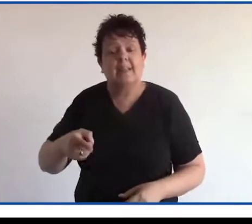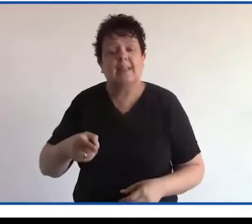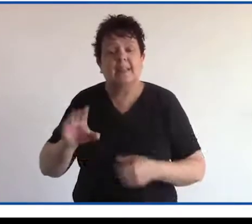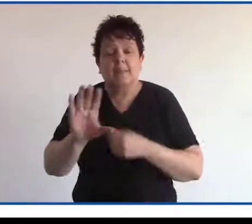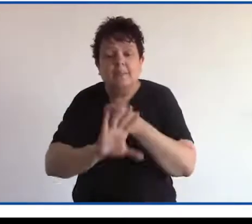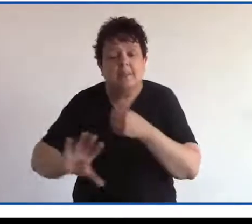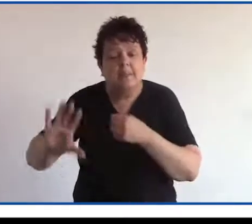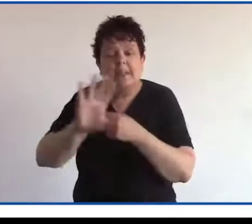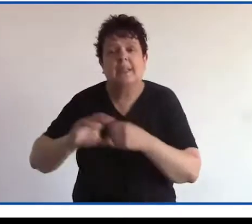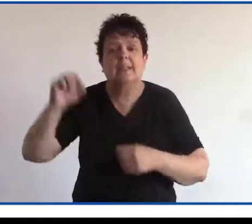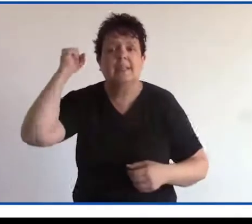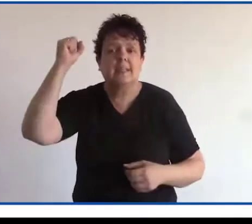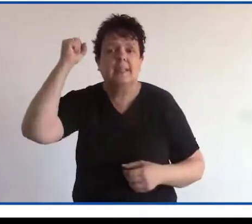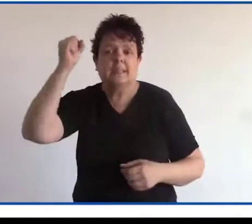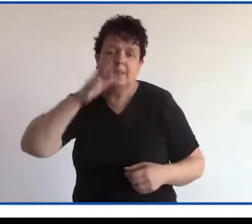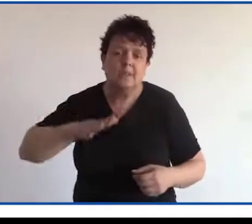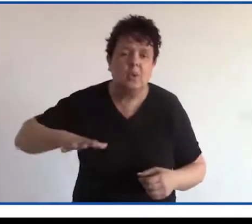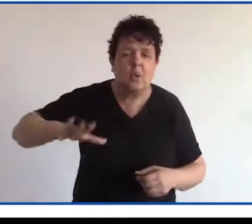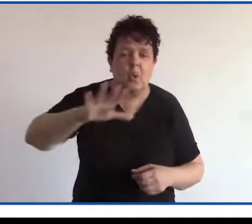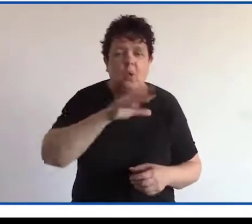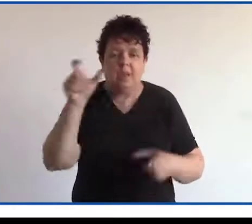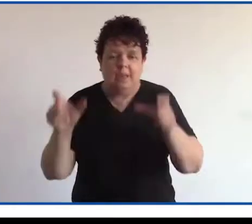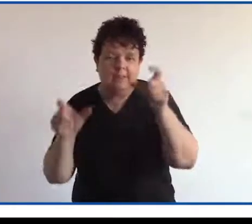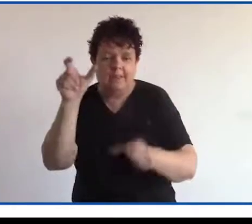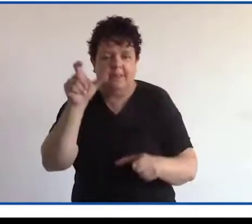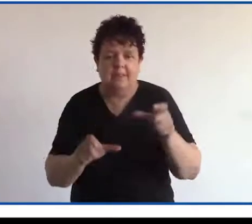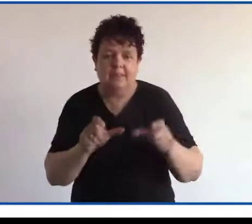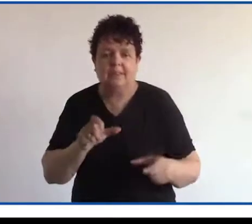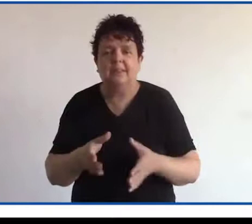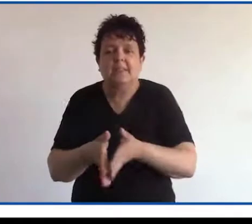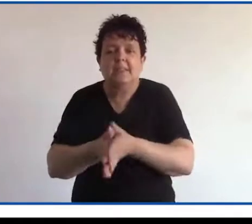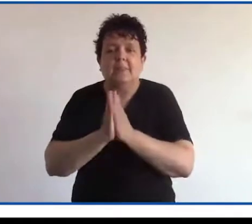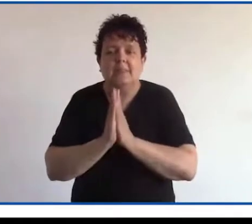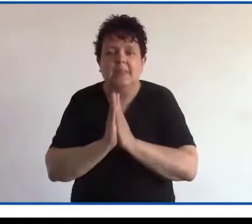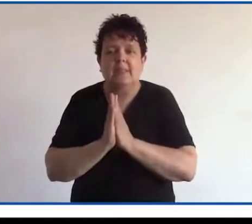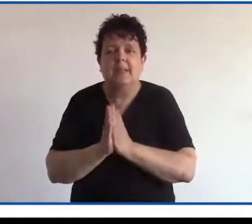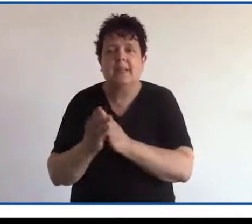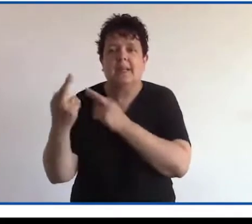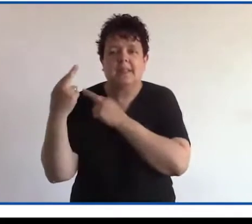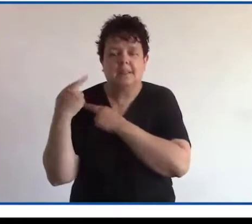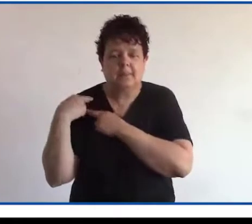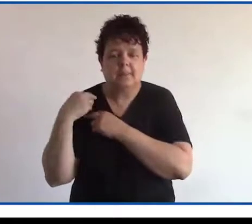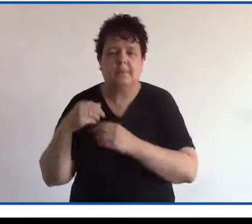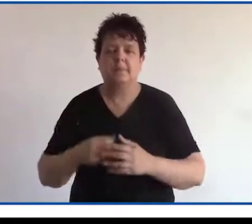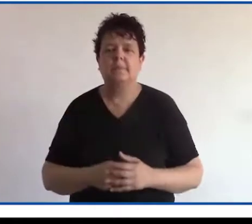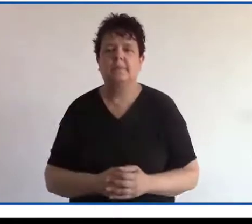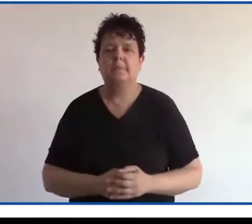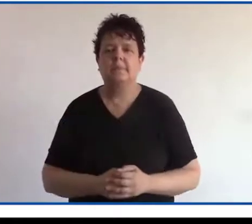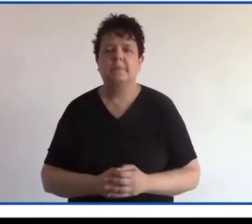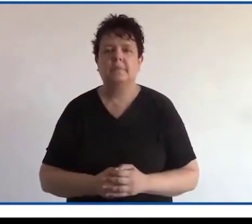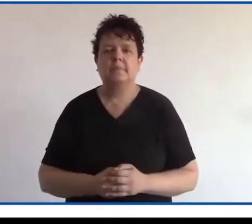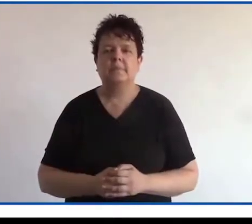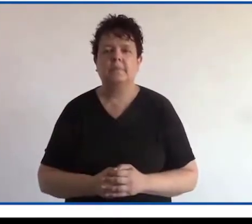garantiza los derechos de todas las personas y exige el cumplimiento de deberes.